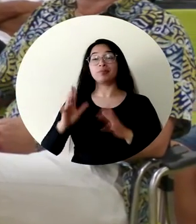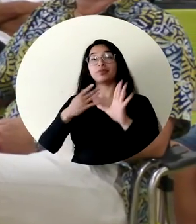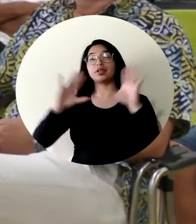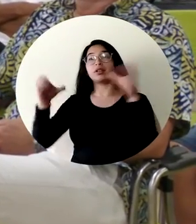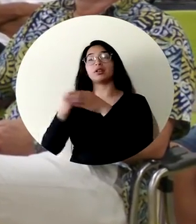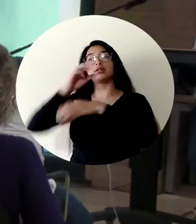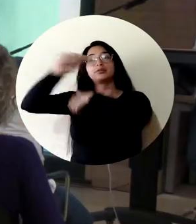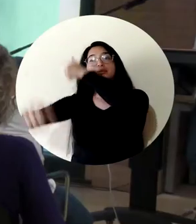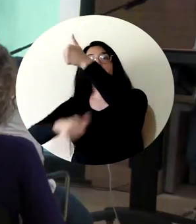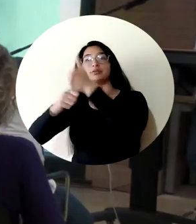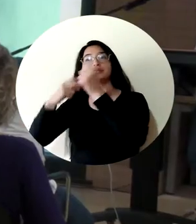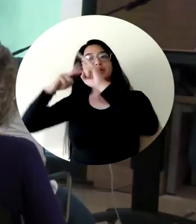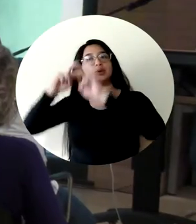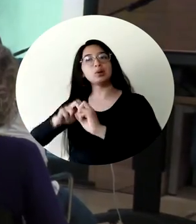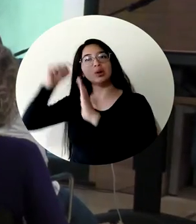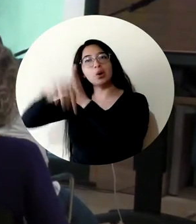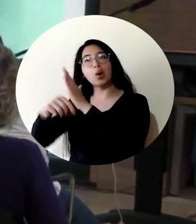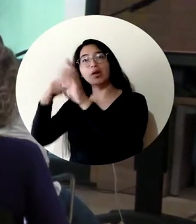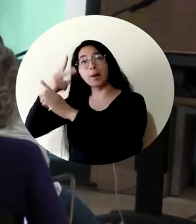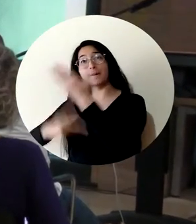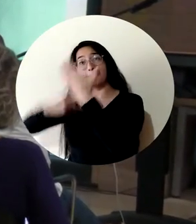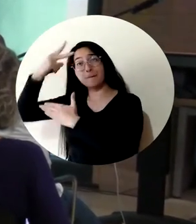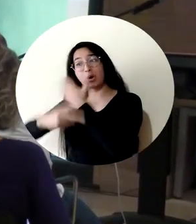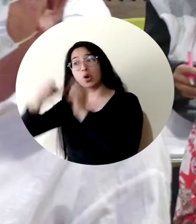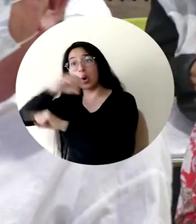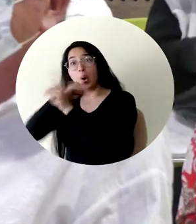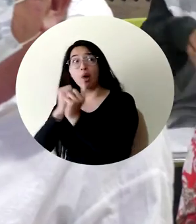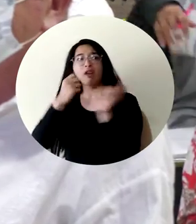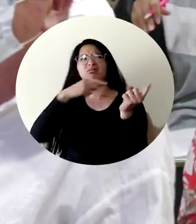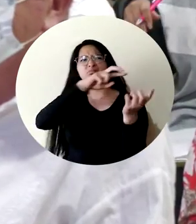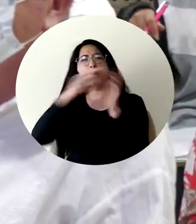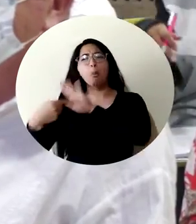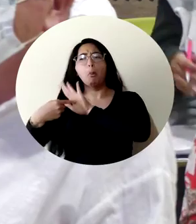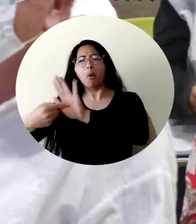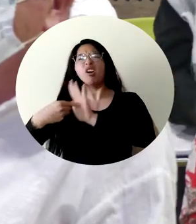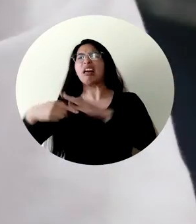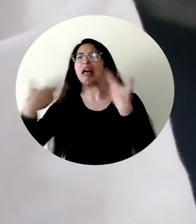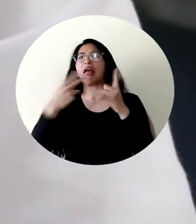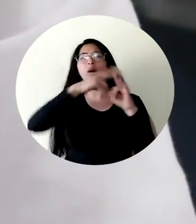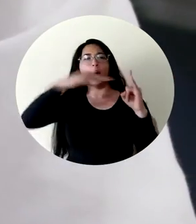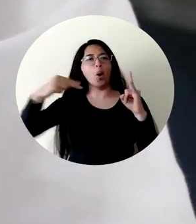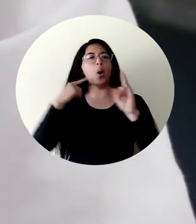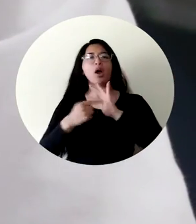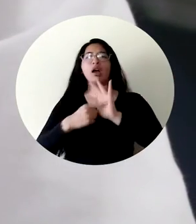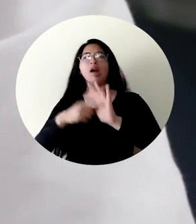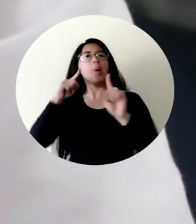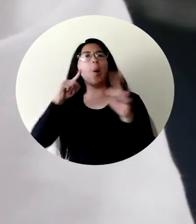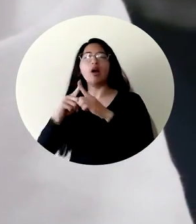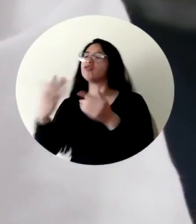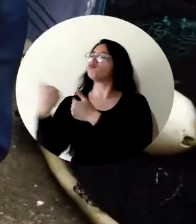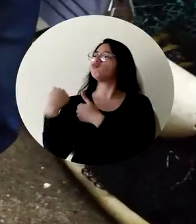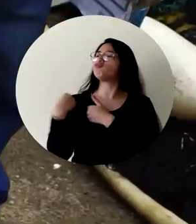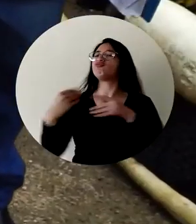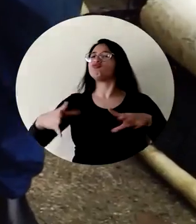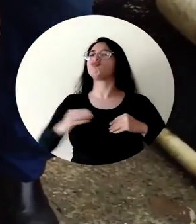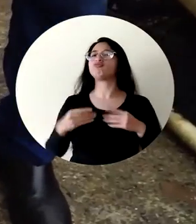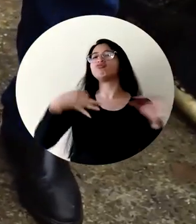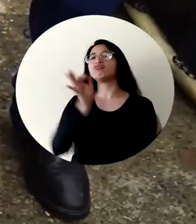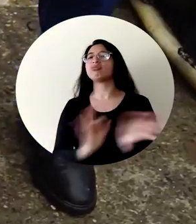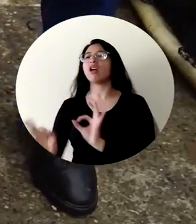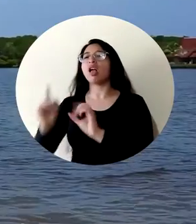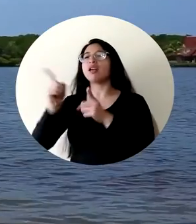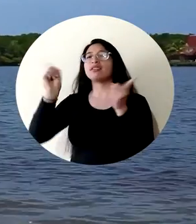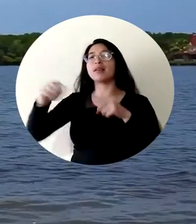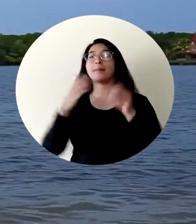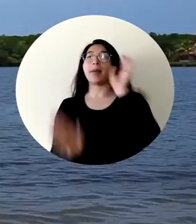de investigación y de extensión y proyección social, UNI Magdalena avanza en proyectos para fortalecer el trabajo de la pesca artesanal y el ordenamiento